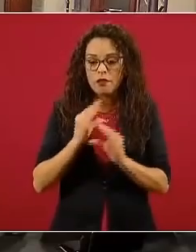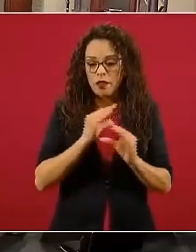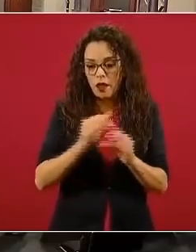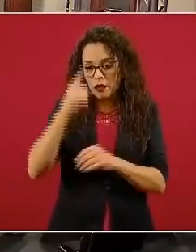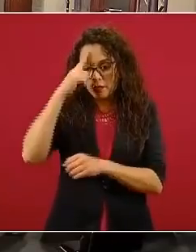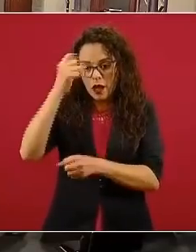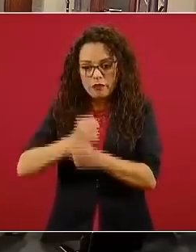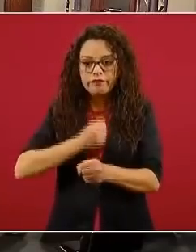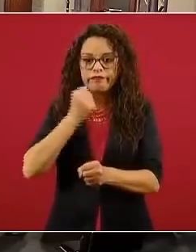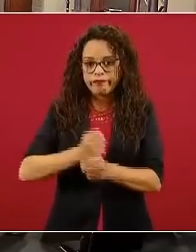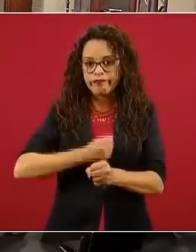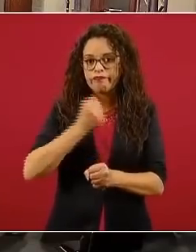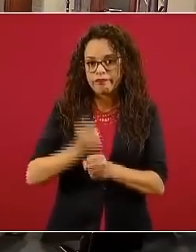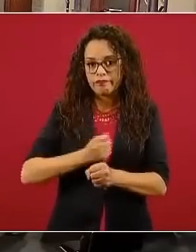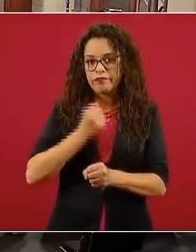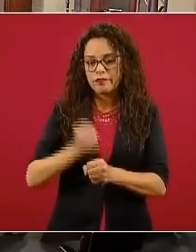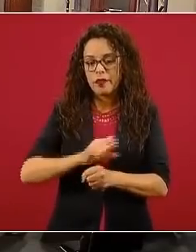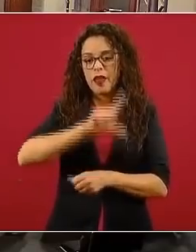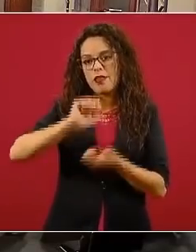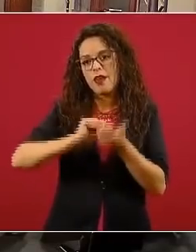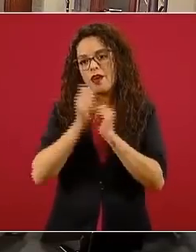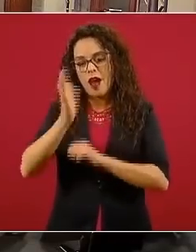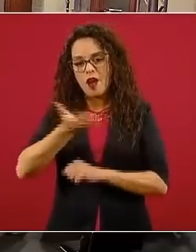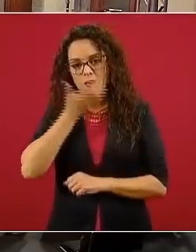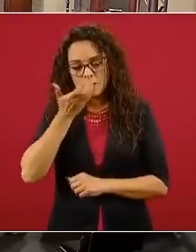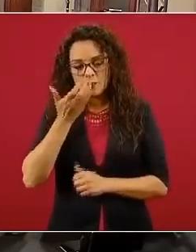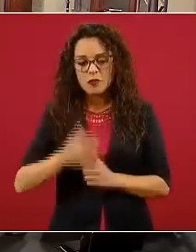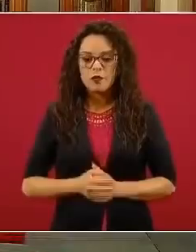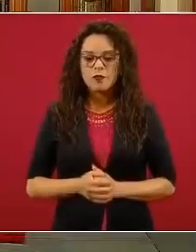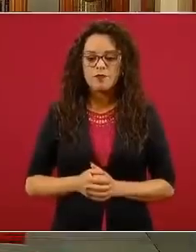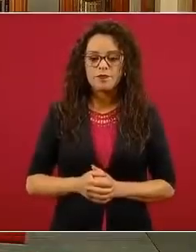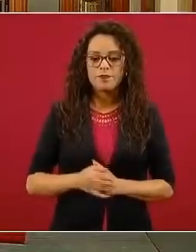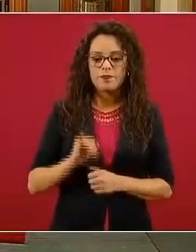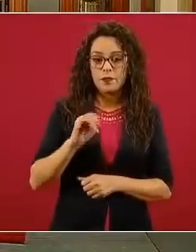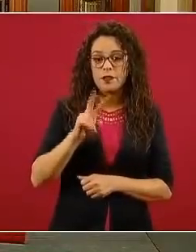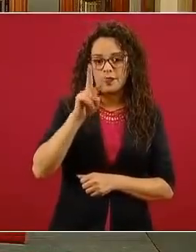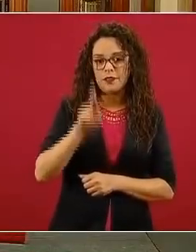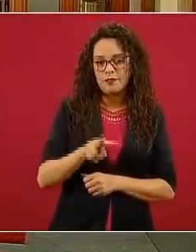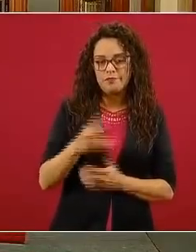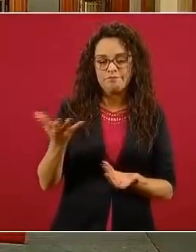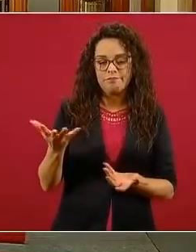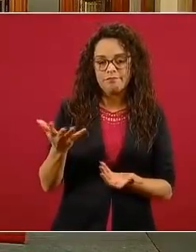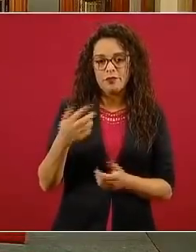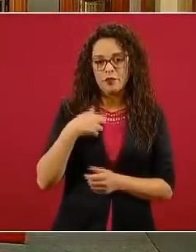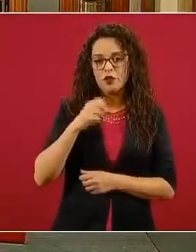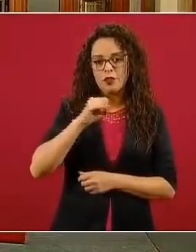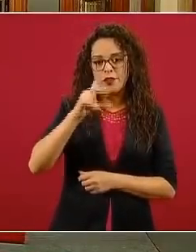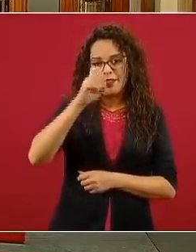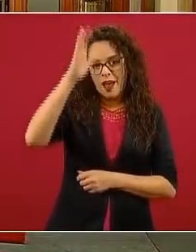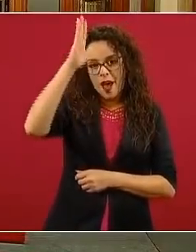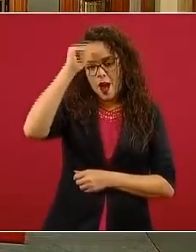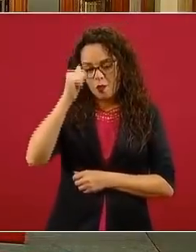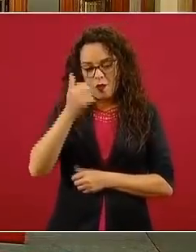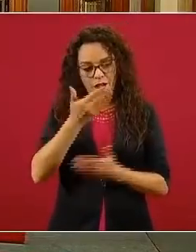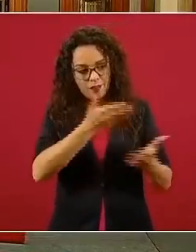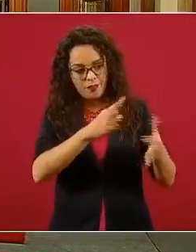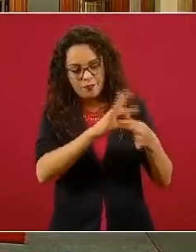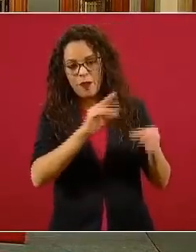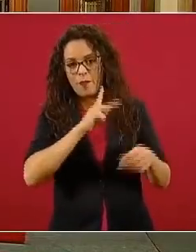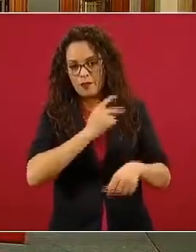Exacto. Agrego un par de elementos, coincido, como anticipaba, completamente con lo que se ha dicho.